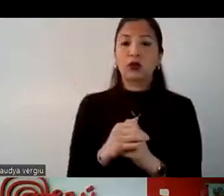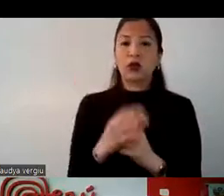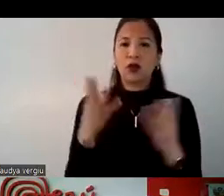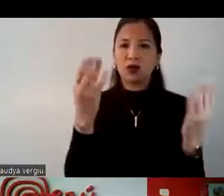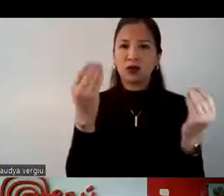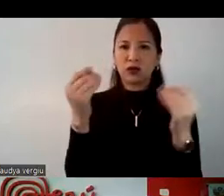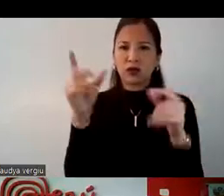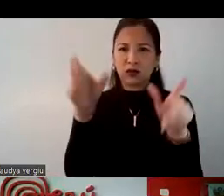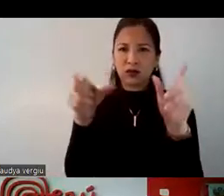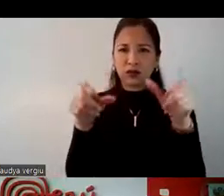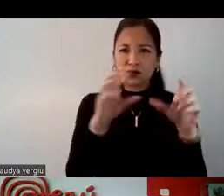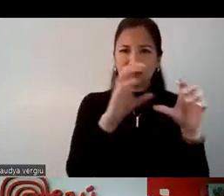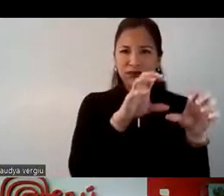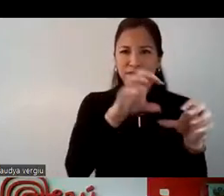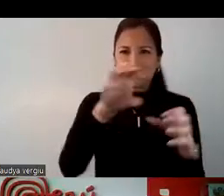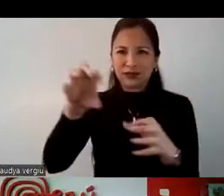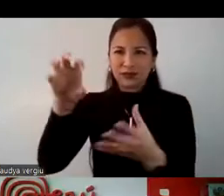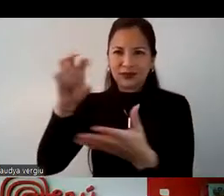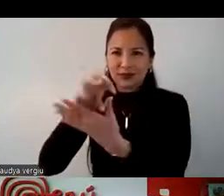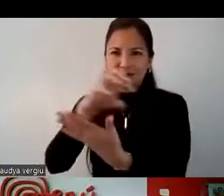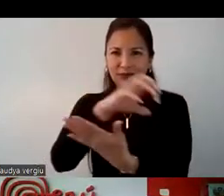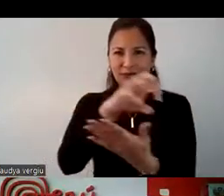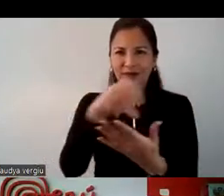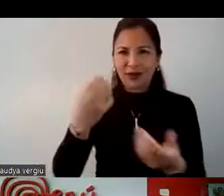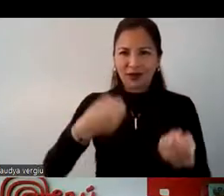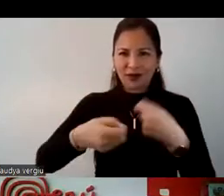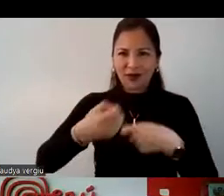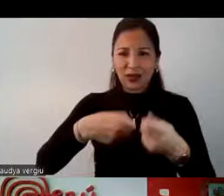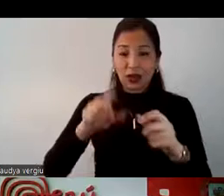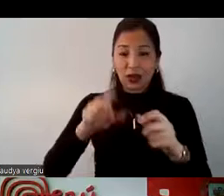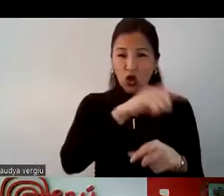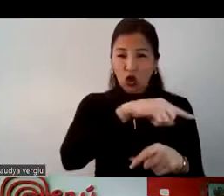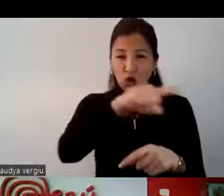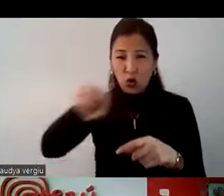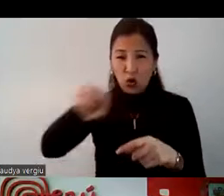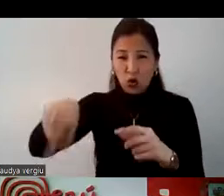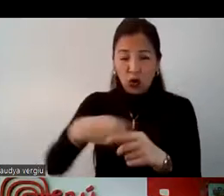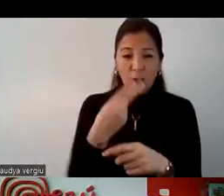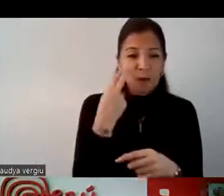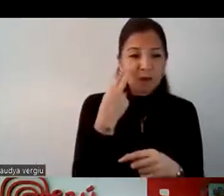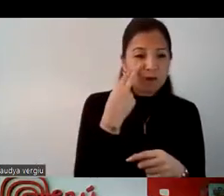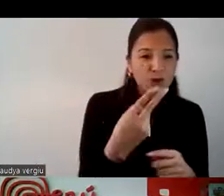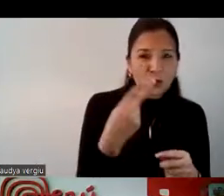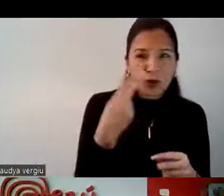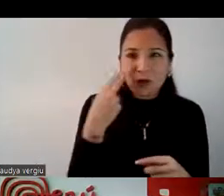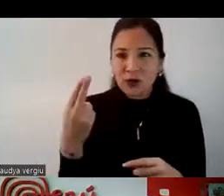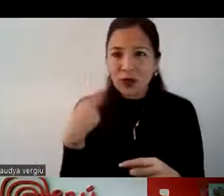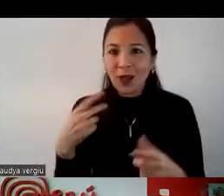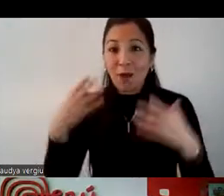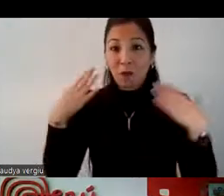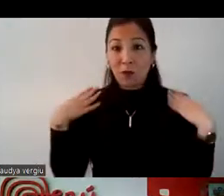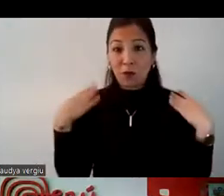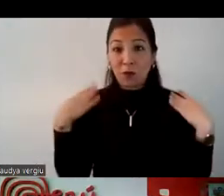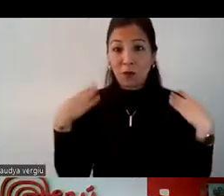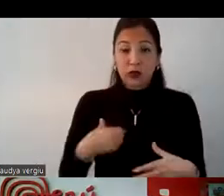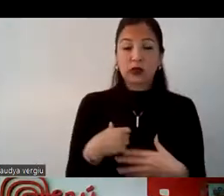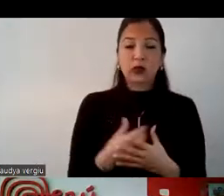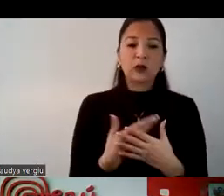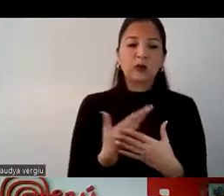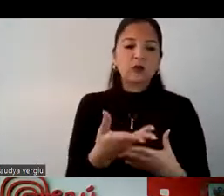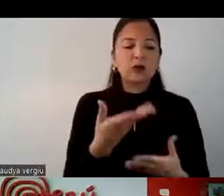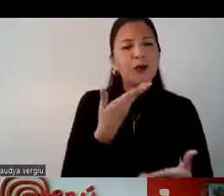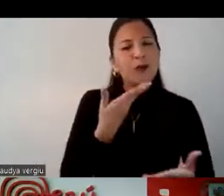mayoristas en Quito y en Guayaquil. A todas ellas las hemos visitado presencialmente, las hemos